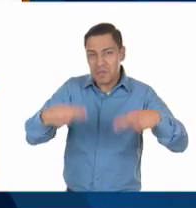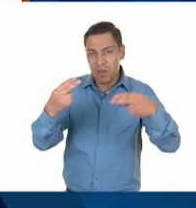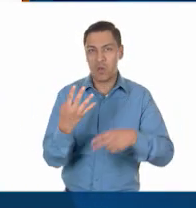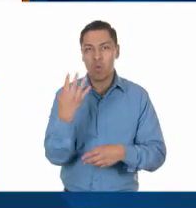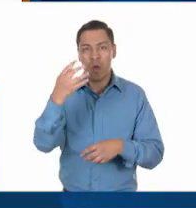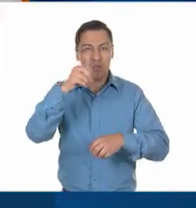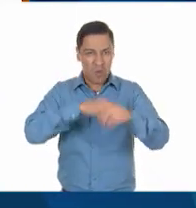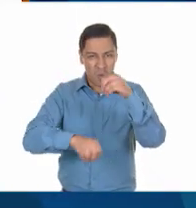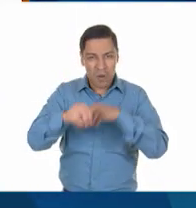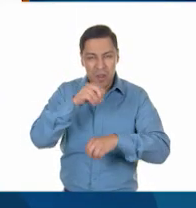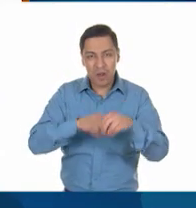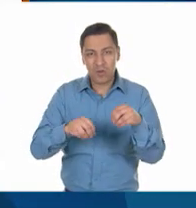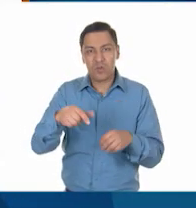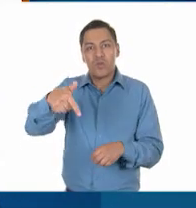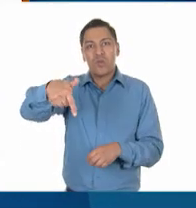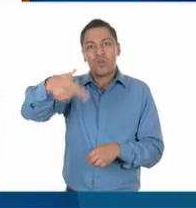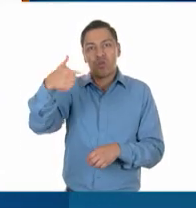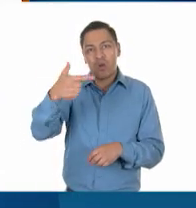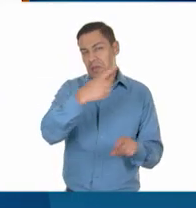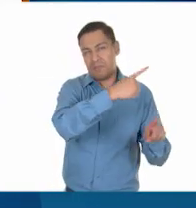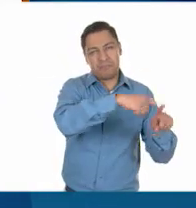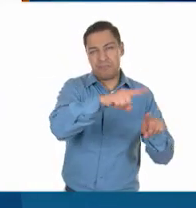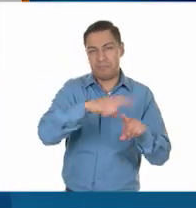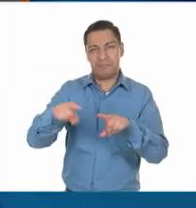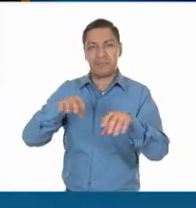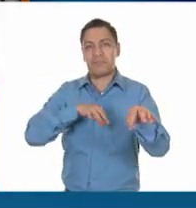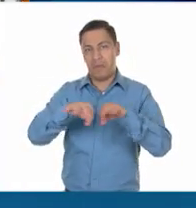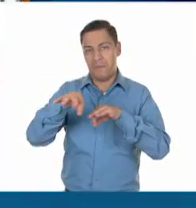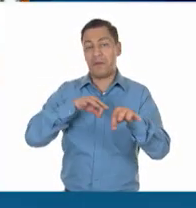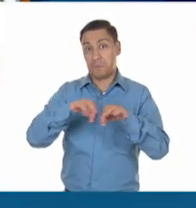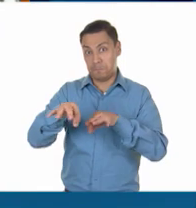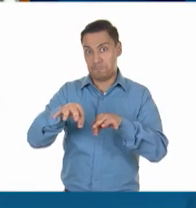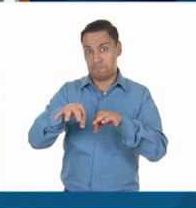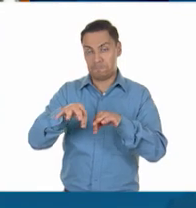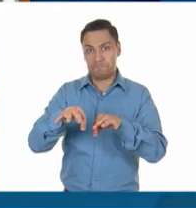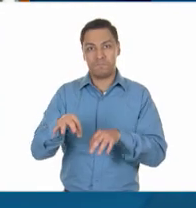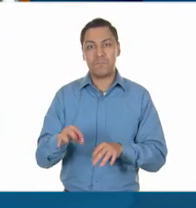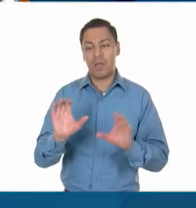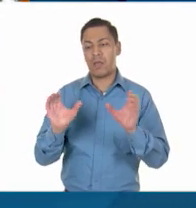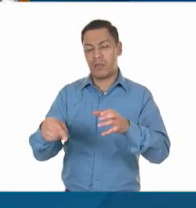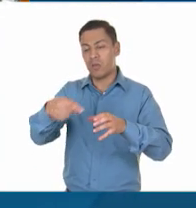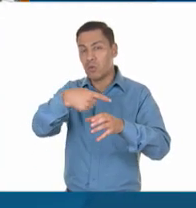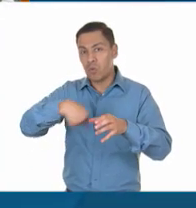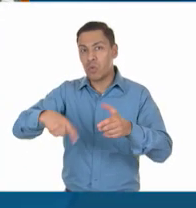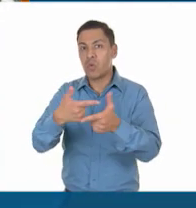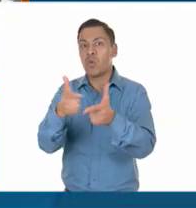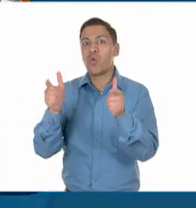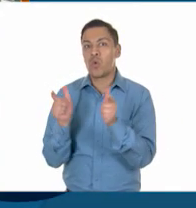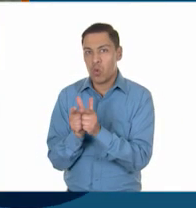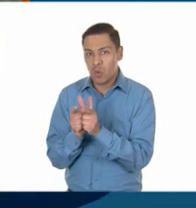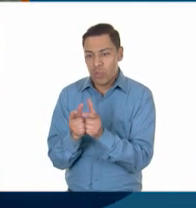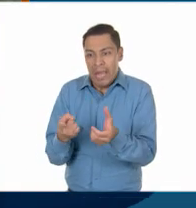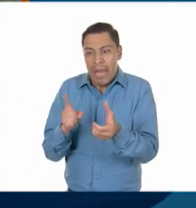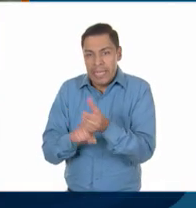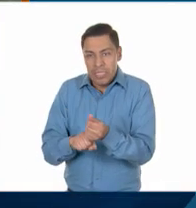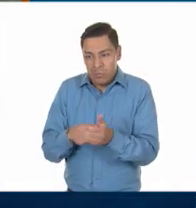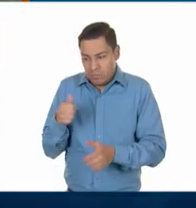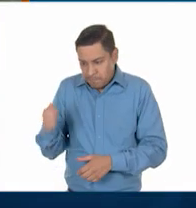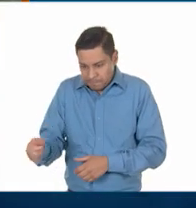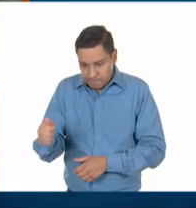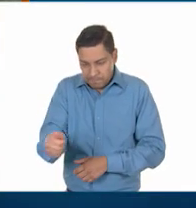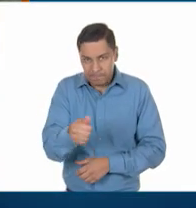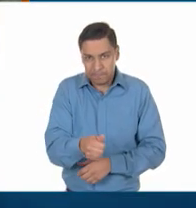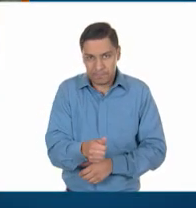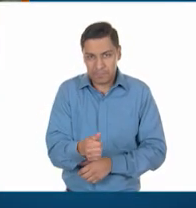obreros y 12 con distintas ocupaciones. En el Congreso se formaron tres grupos, los